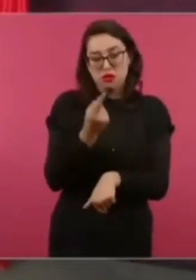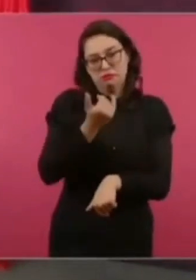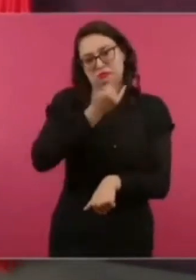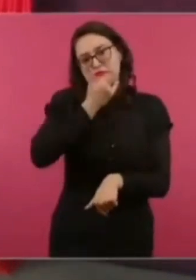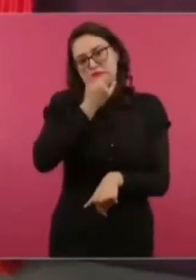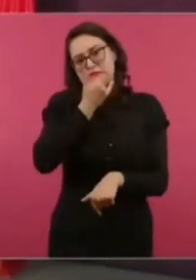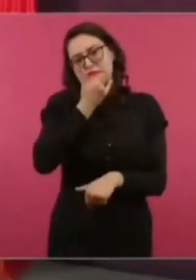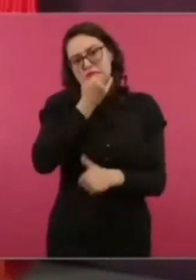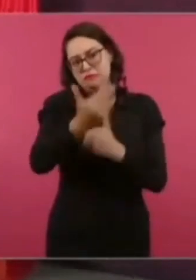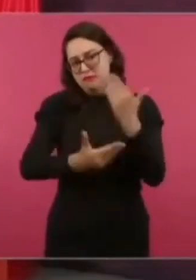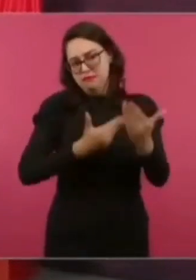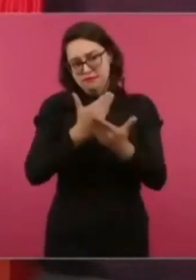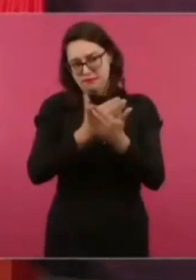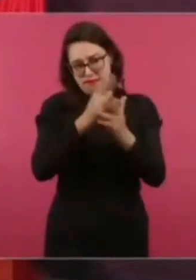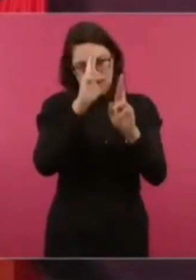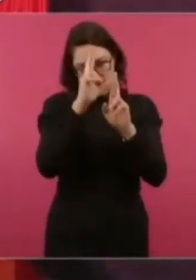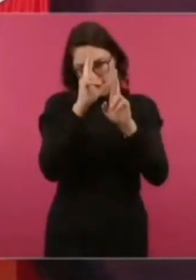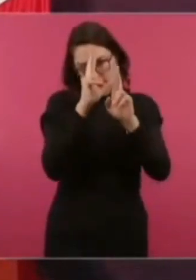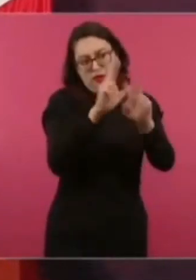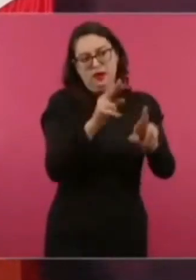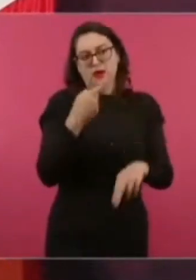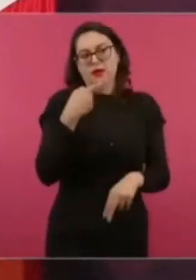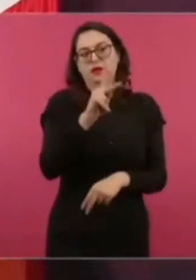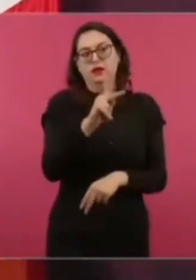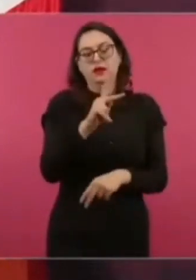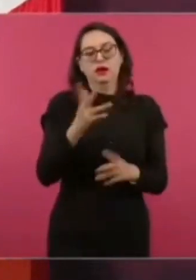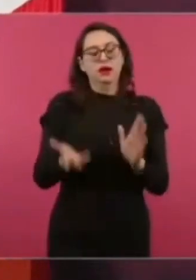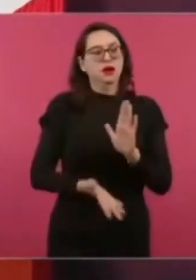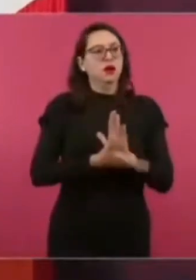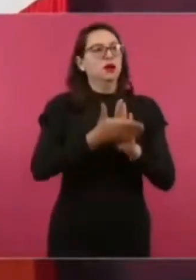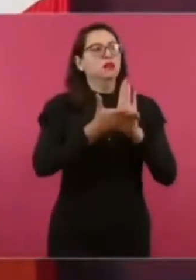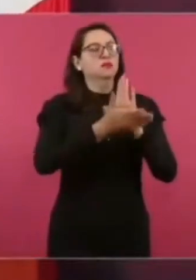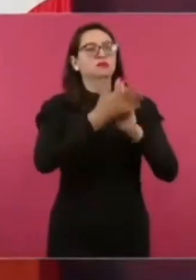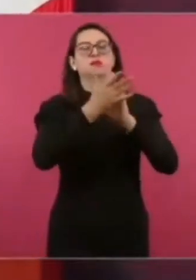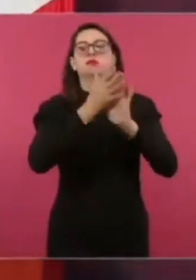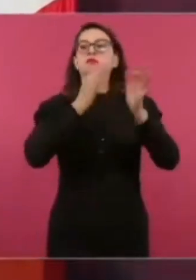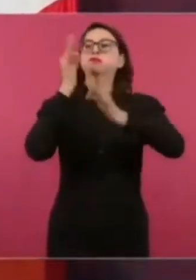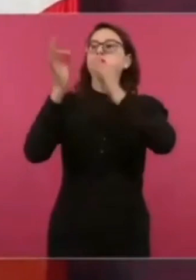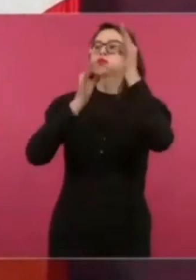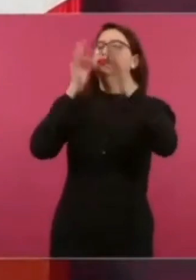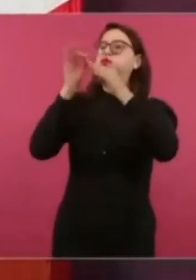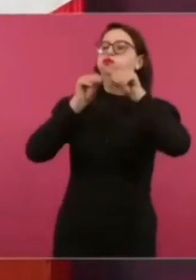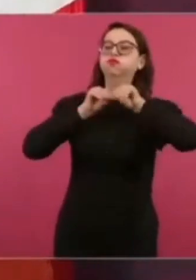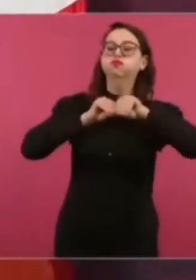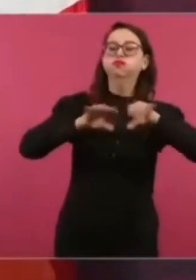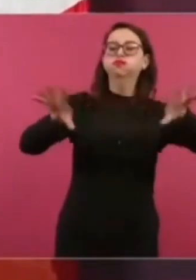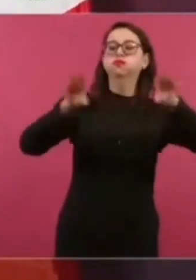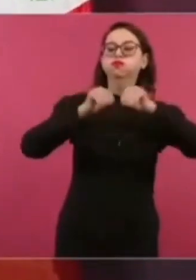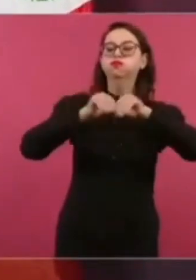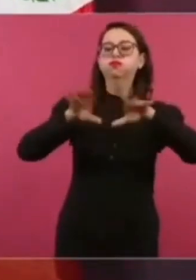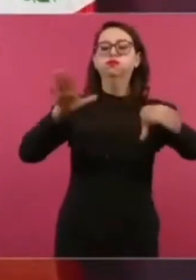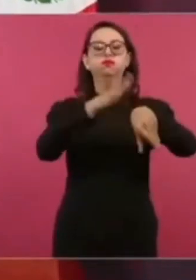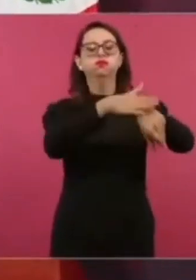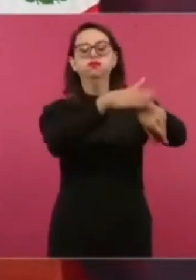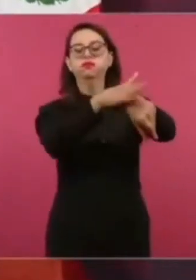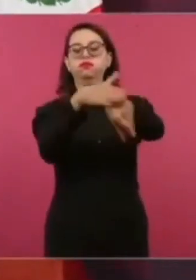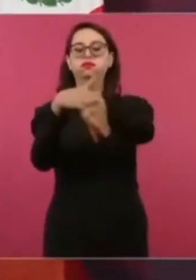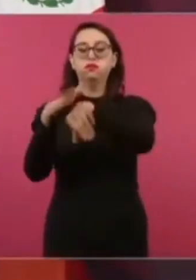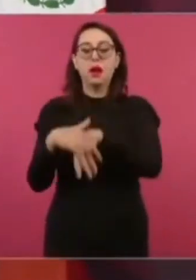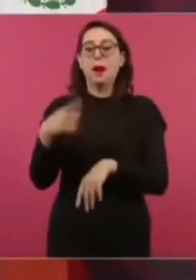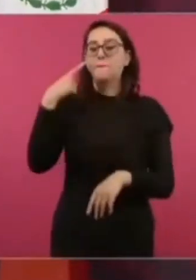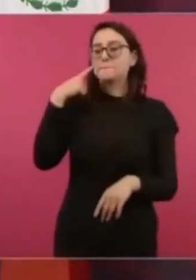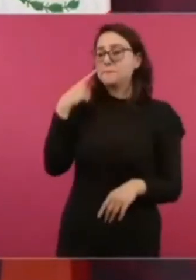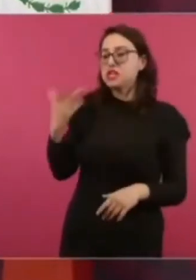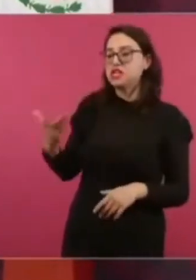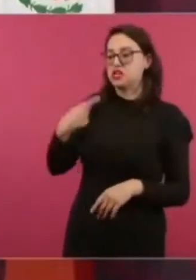básicamente por publicidad y por querer quedar bien